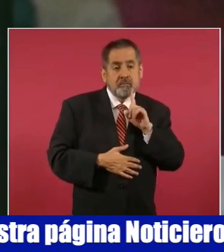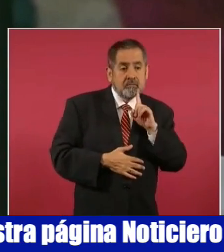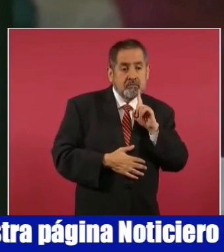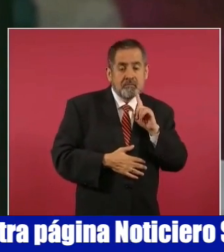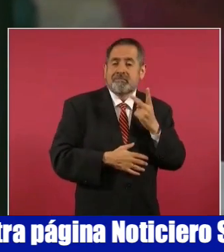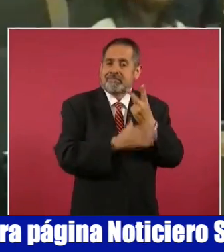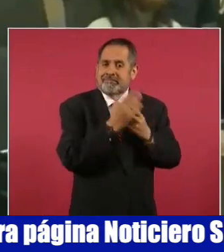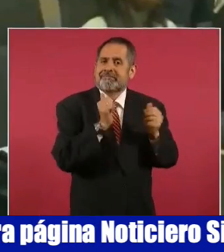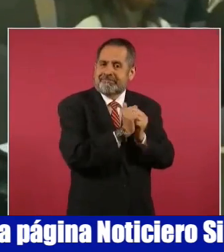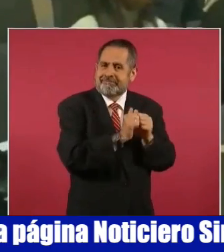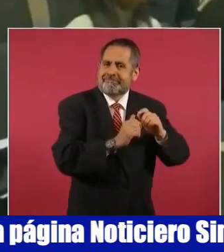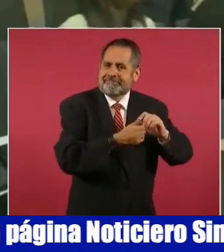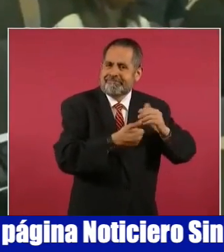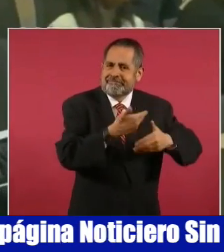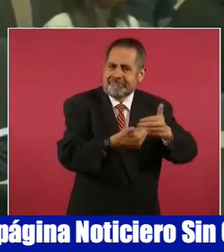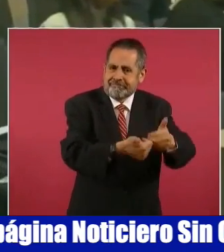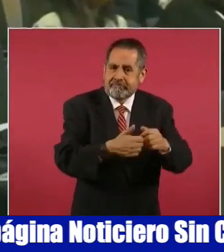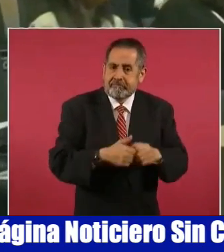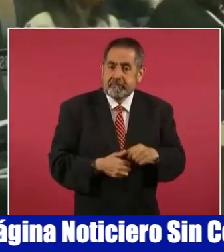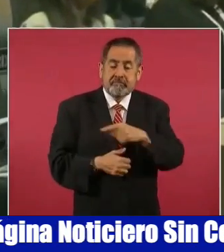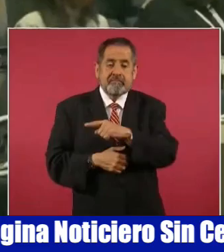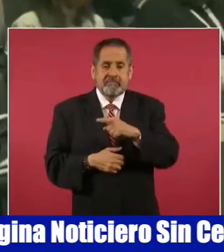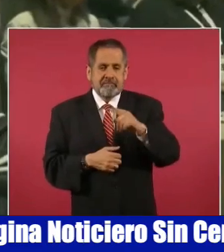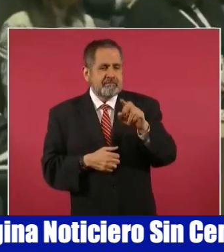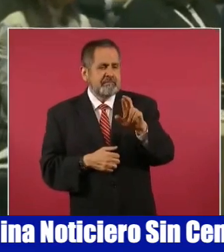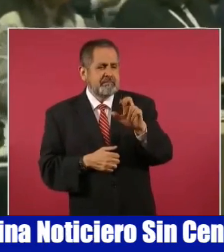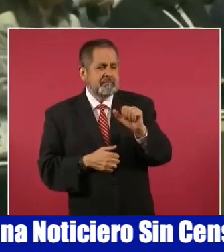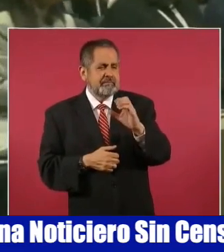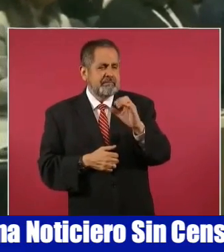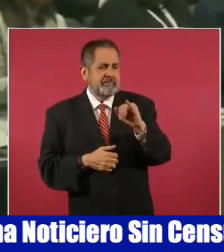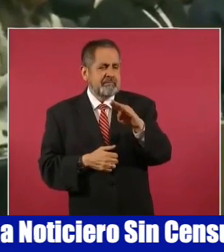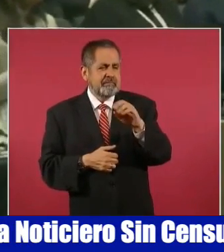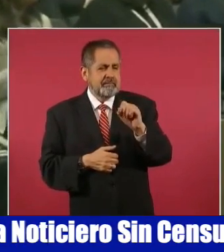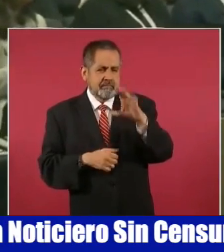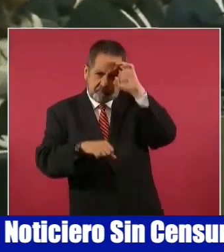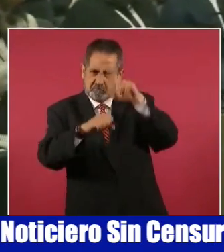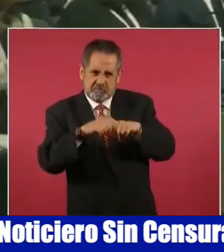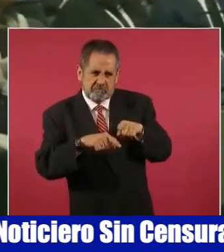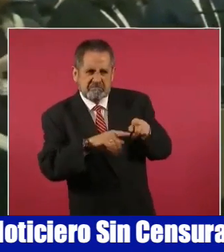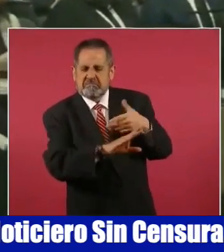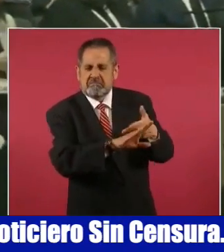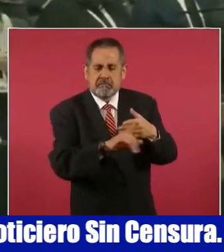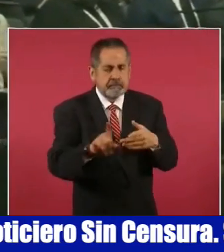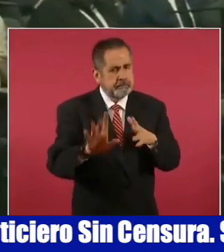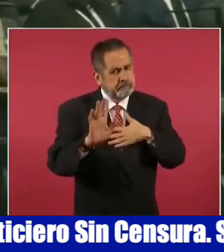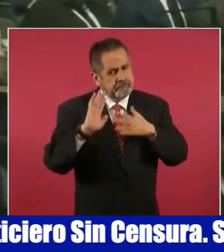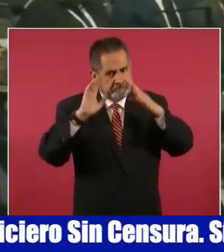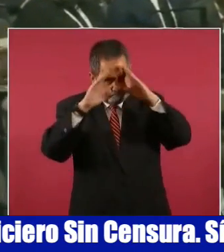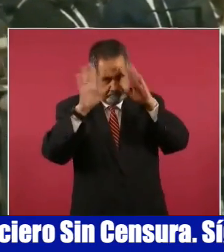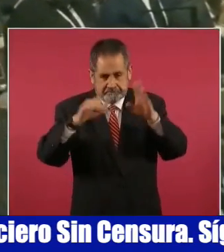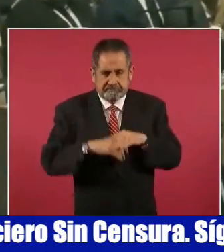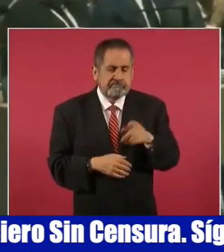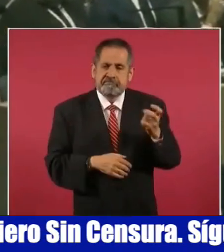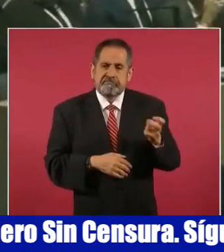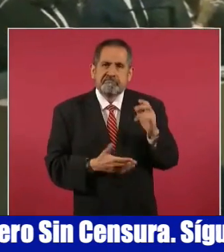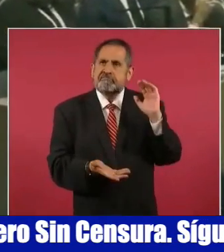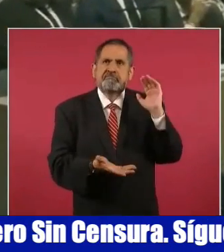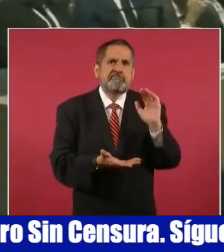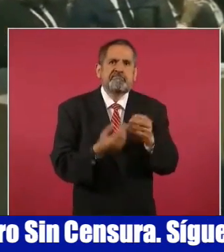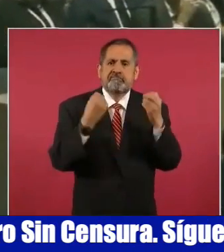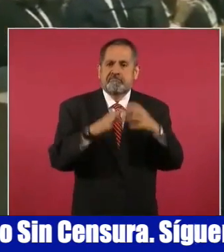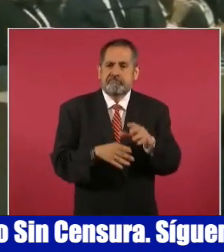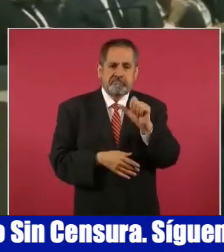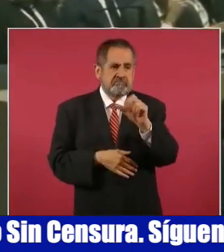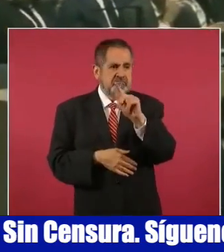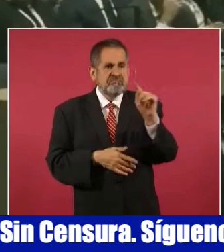cambiando. El racismo cultural, pienso, reduce a la creación y al arte en todas sus